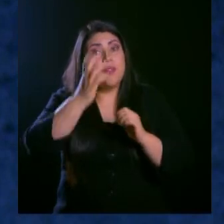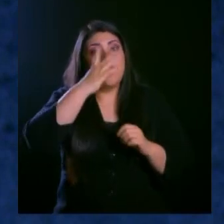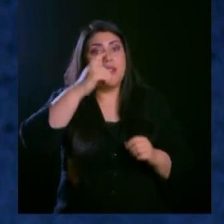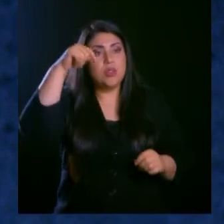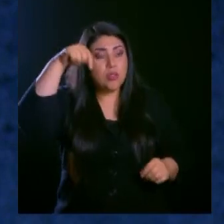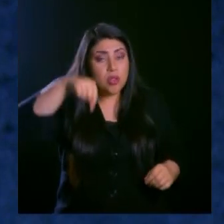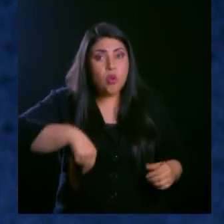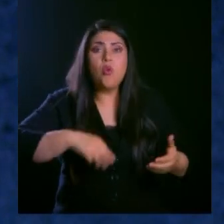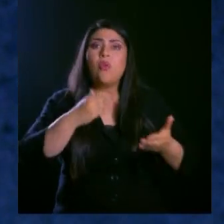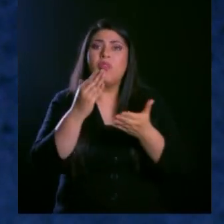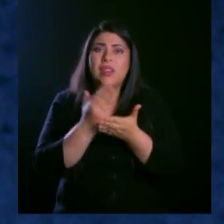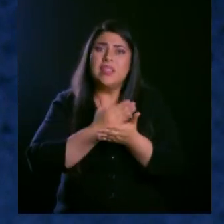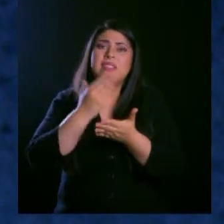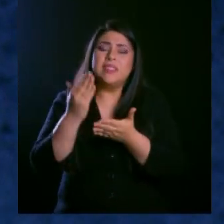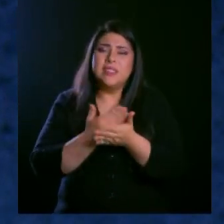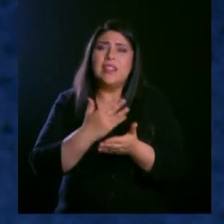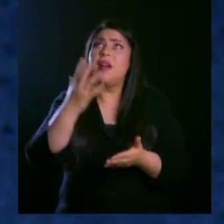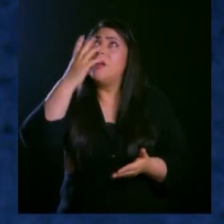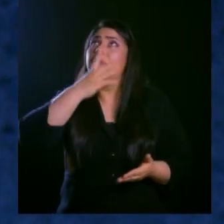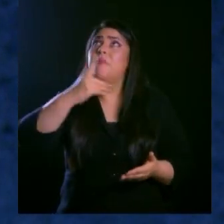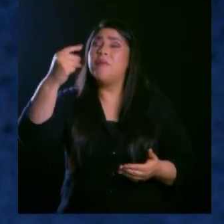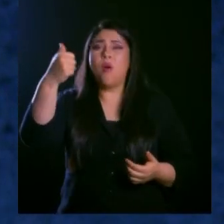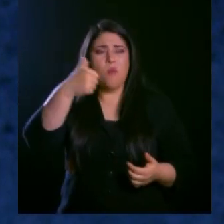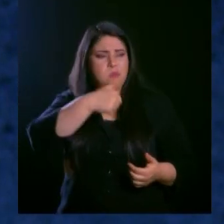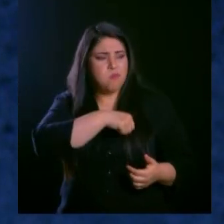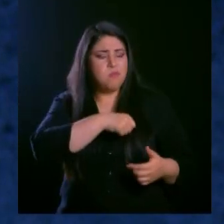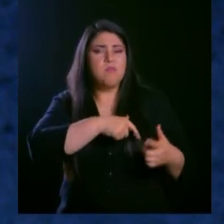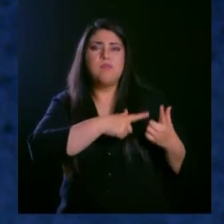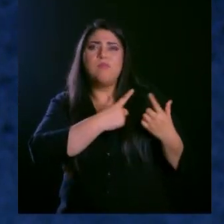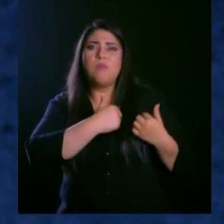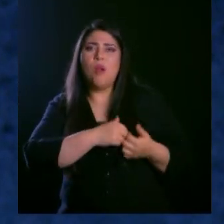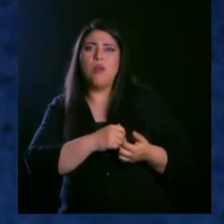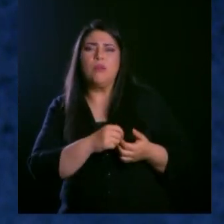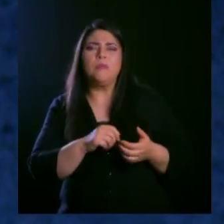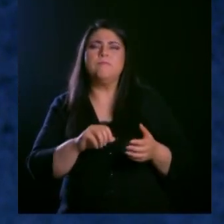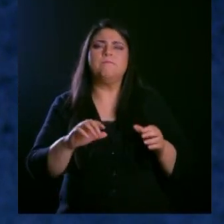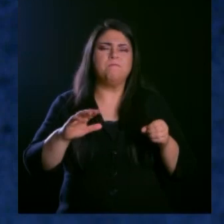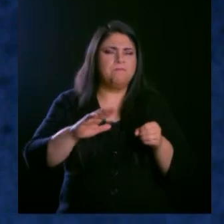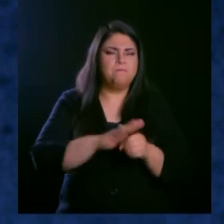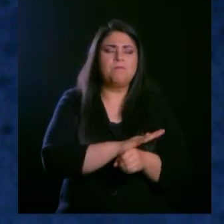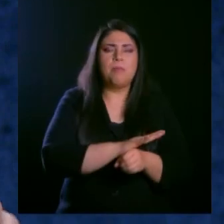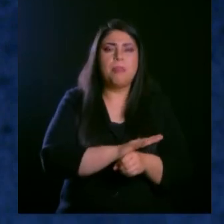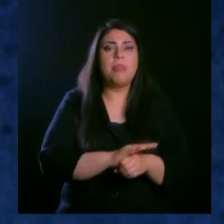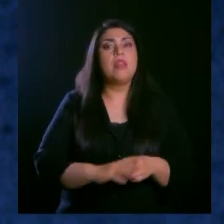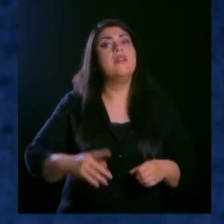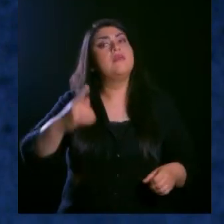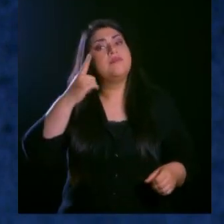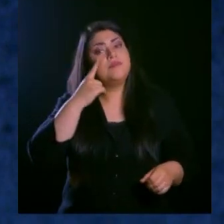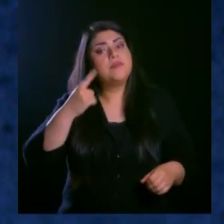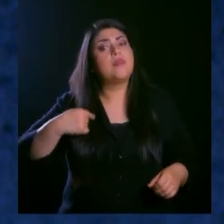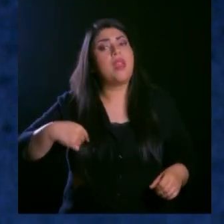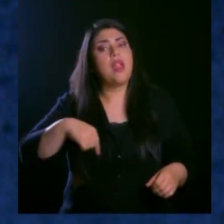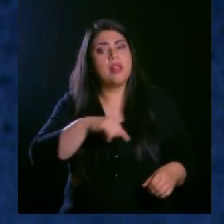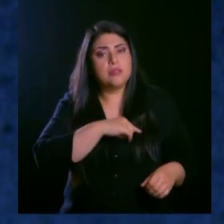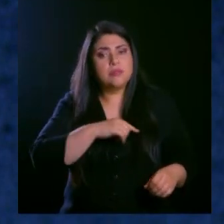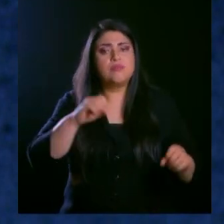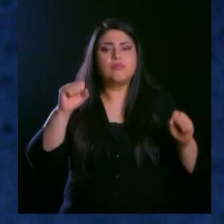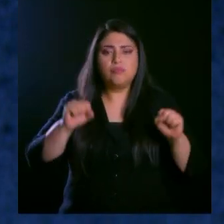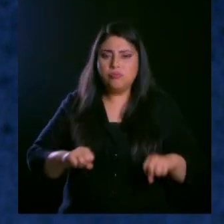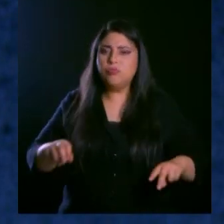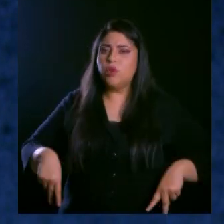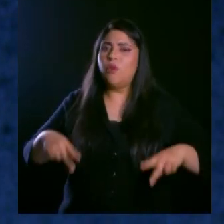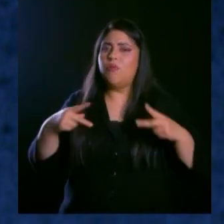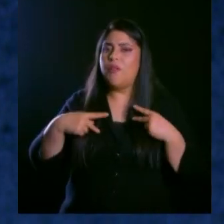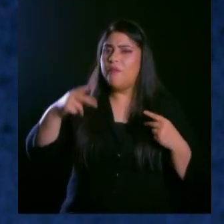intencional. Digamos que el título de este mensaje se llama La Iglesia del Presente. Y yo me puse